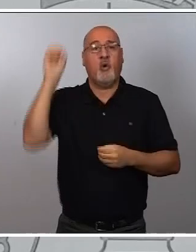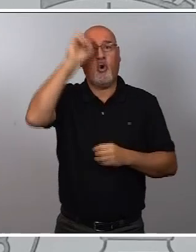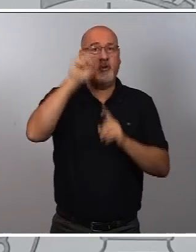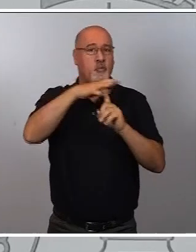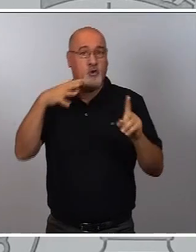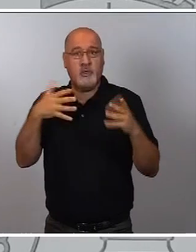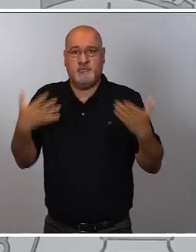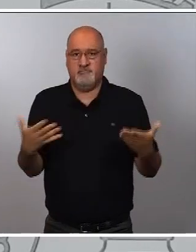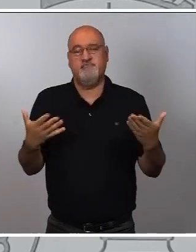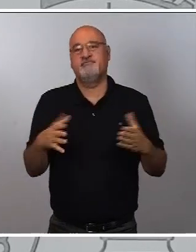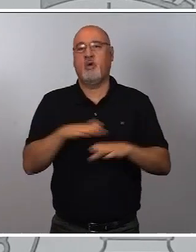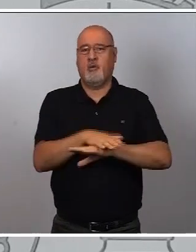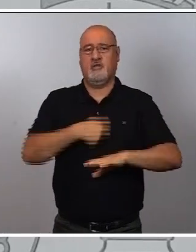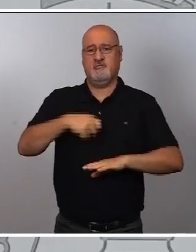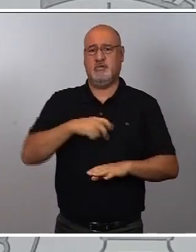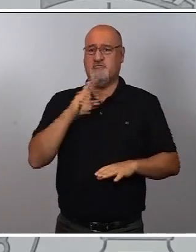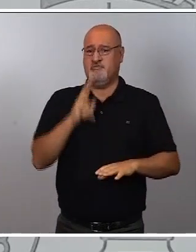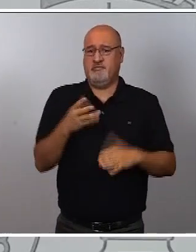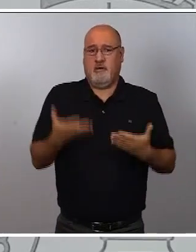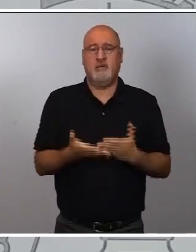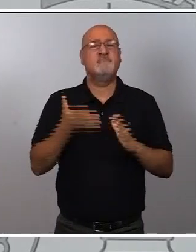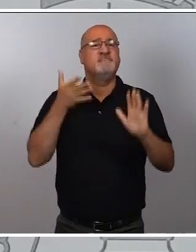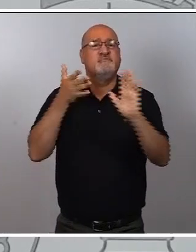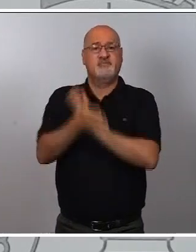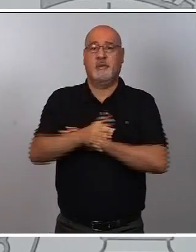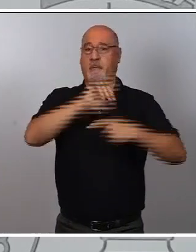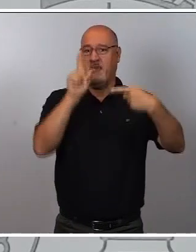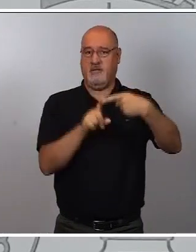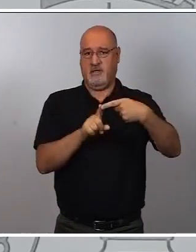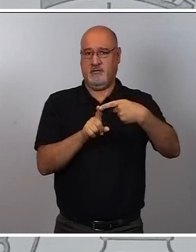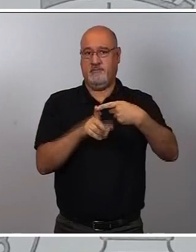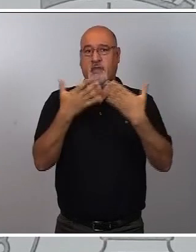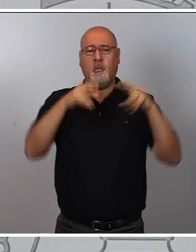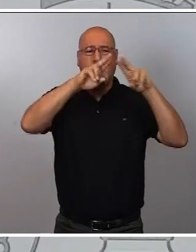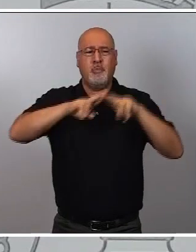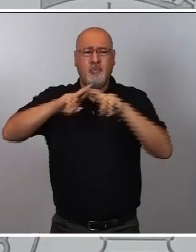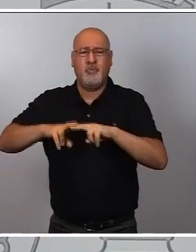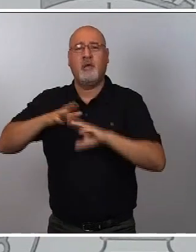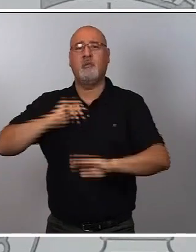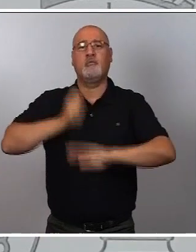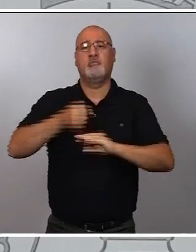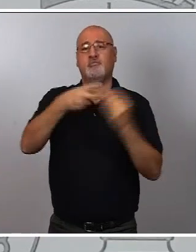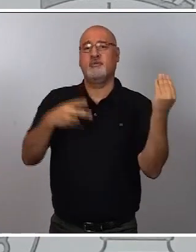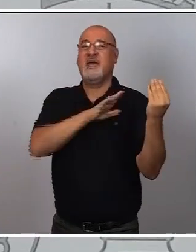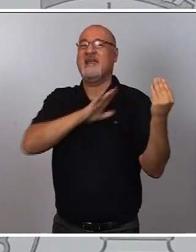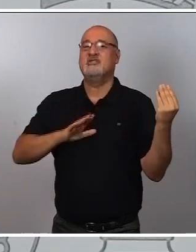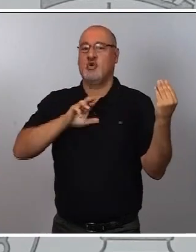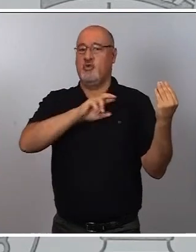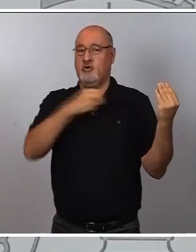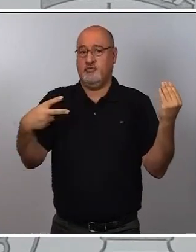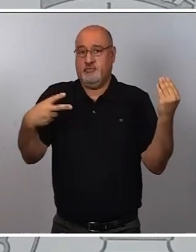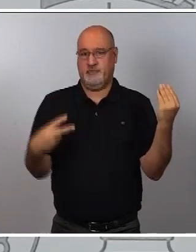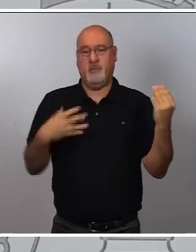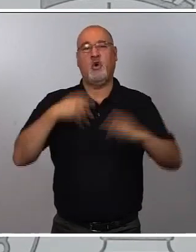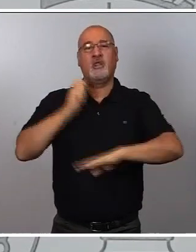El Gobierno de España quiere señalar, primero, que va a analizar profundamente dicha resolución del Tribunal Constitucional.